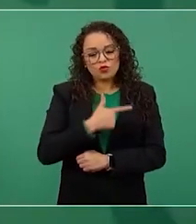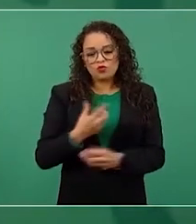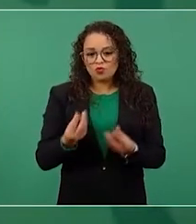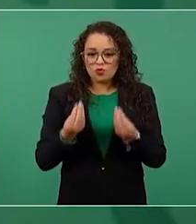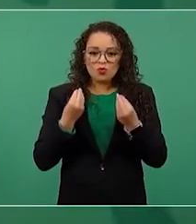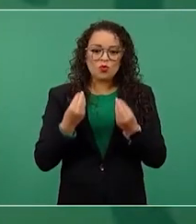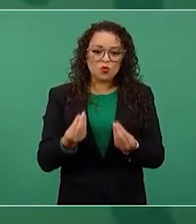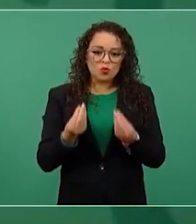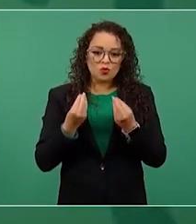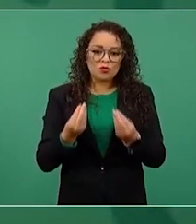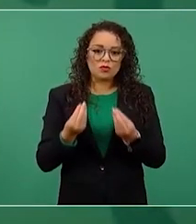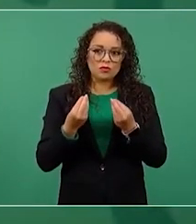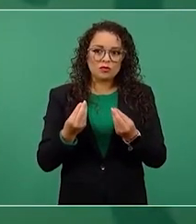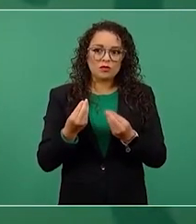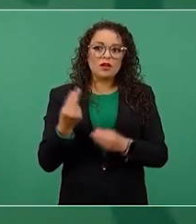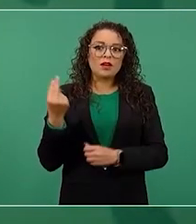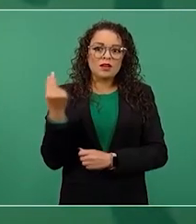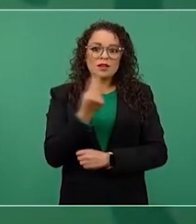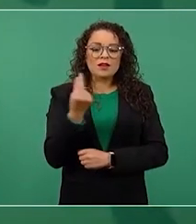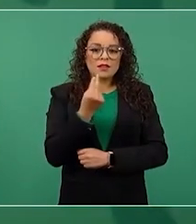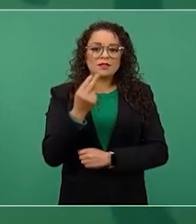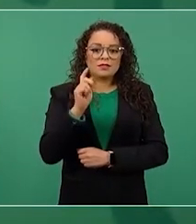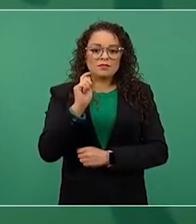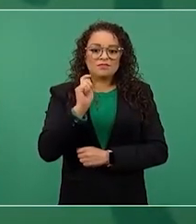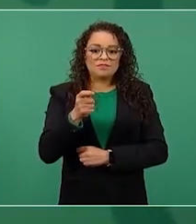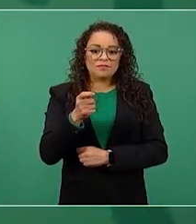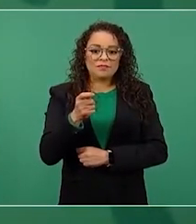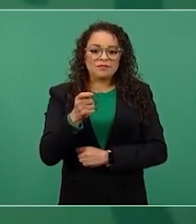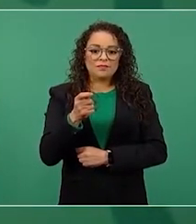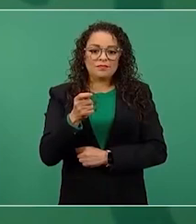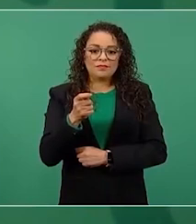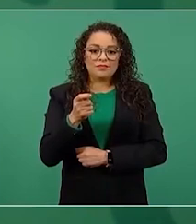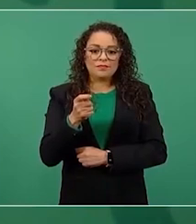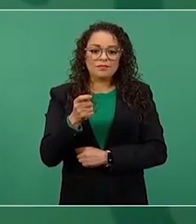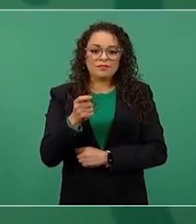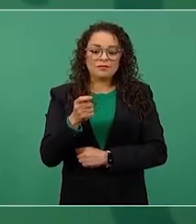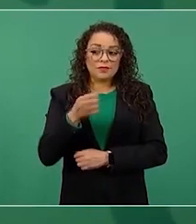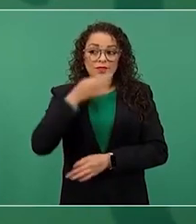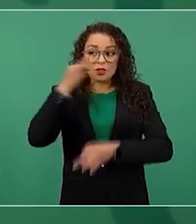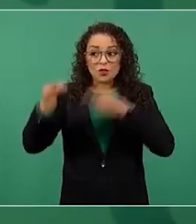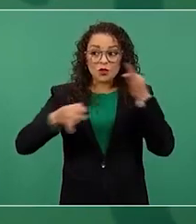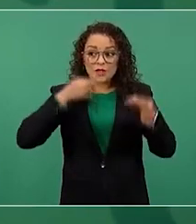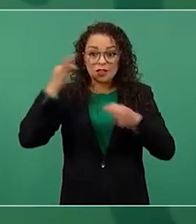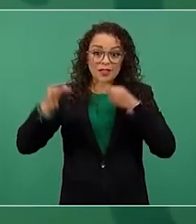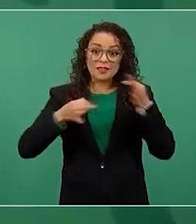celebrar las noticias,